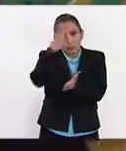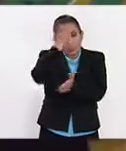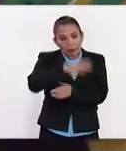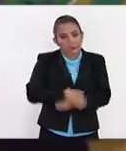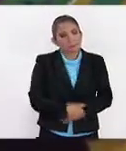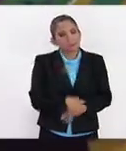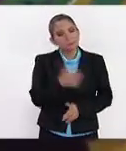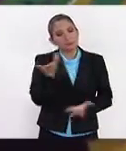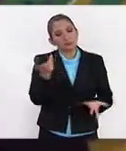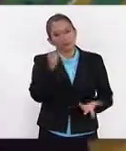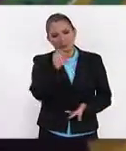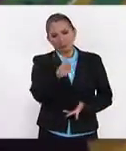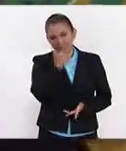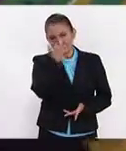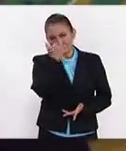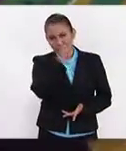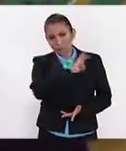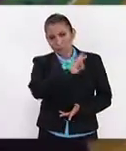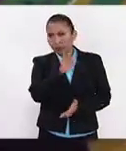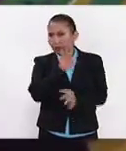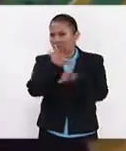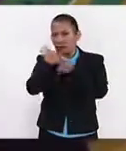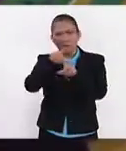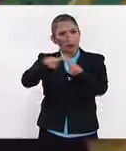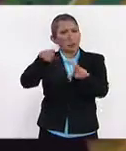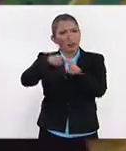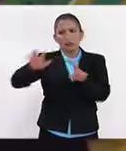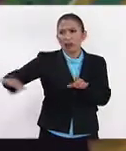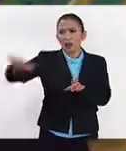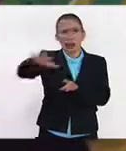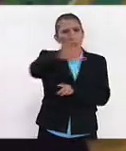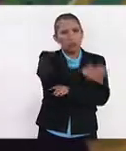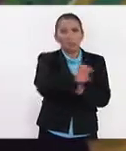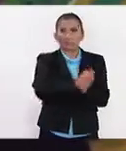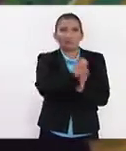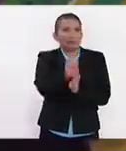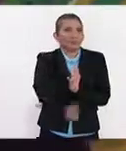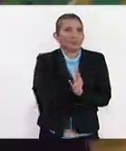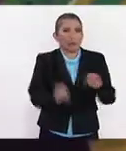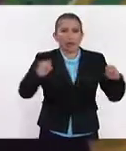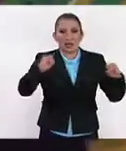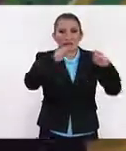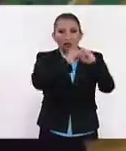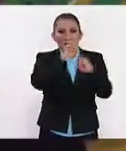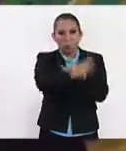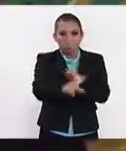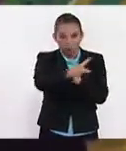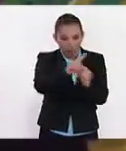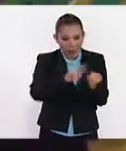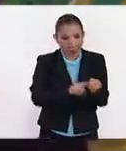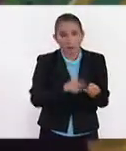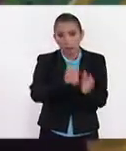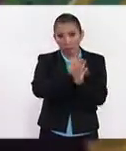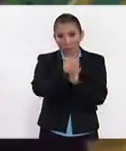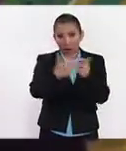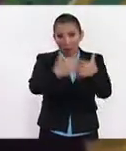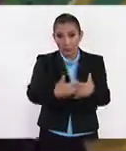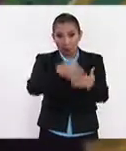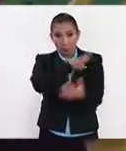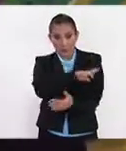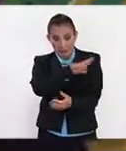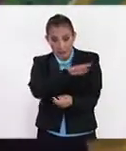En ese sentido, el alumno podrá laborar en distintas áreas, por ejemplo, en instituciones públicas, por ejemplo, en empresas